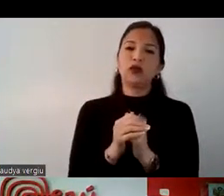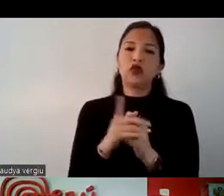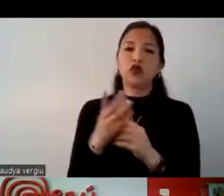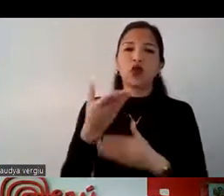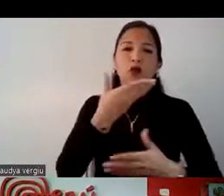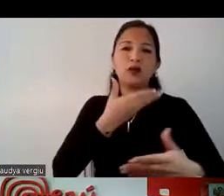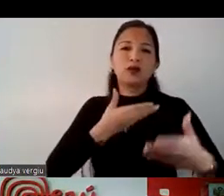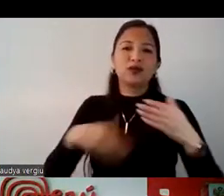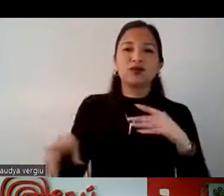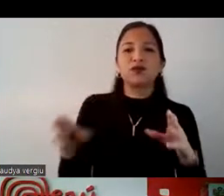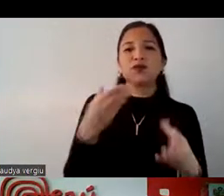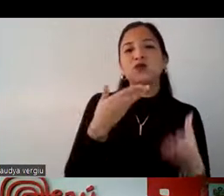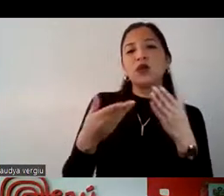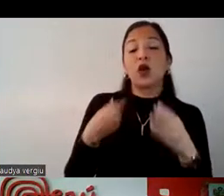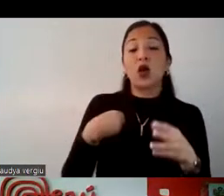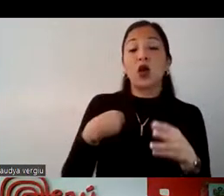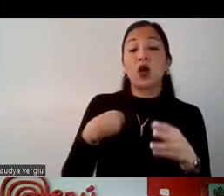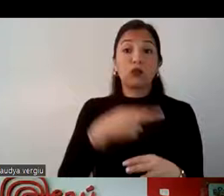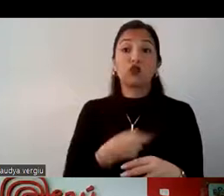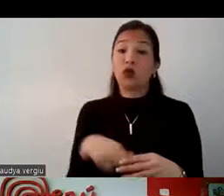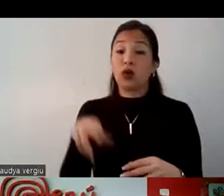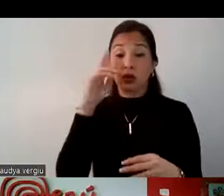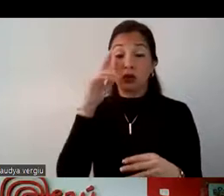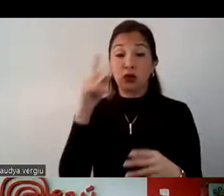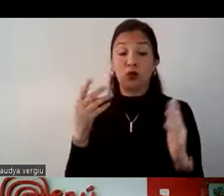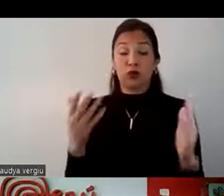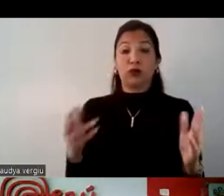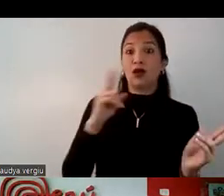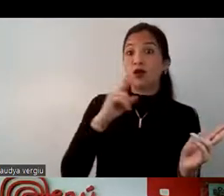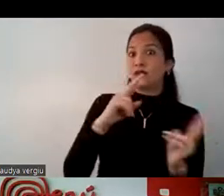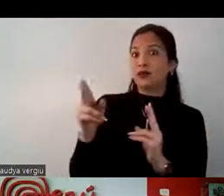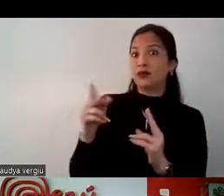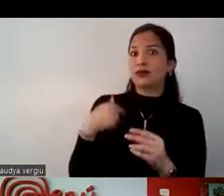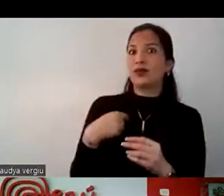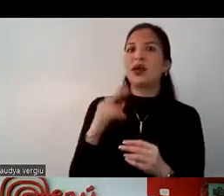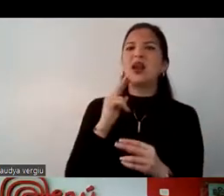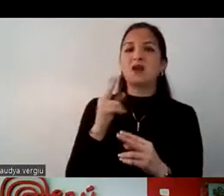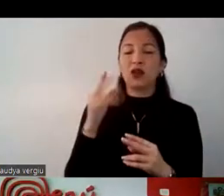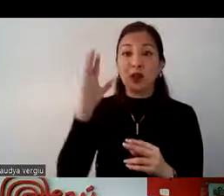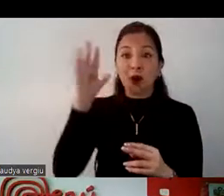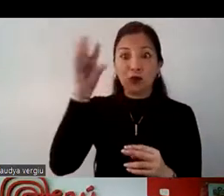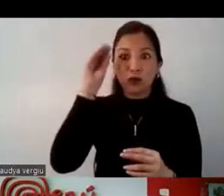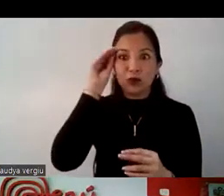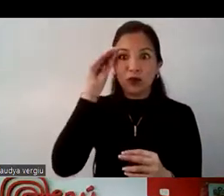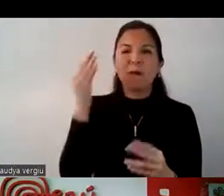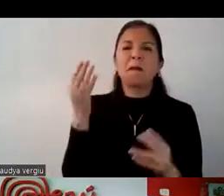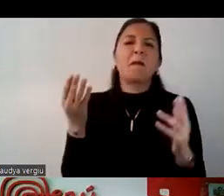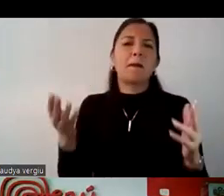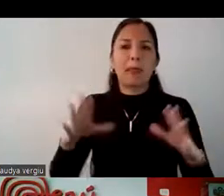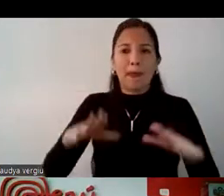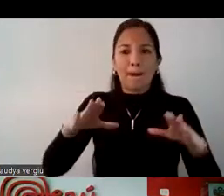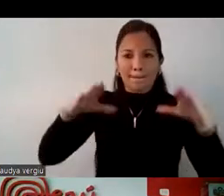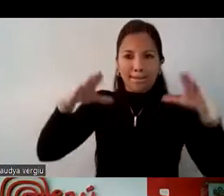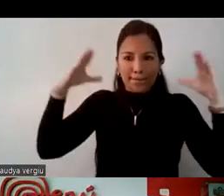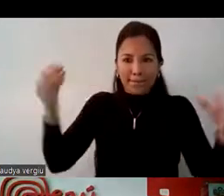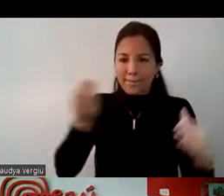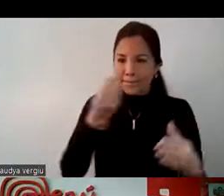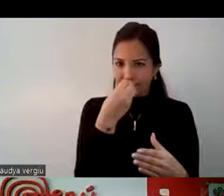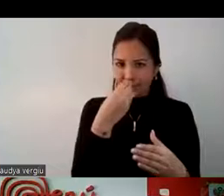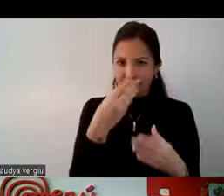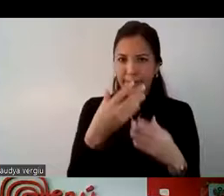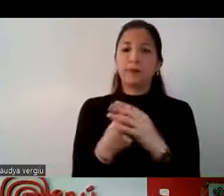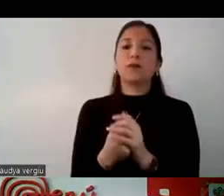experiencias. Ellos nos respetan mucho por eso. Nos toman como un referente para, para el crecimiento también de su gastronomía.